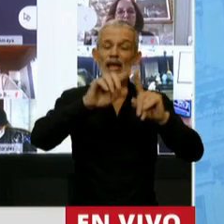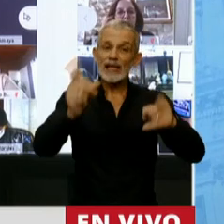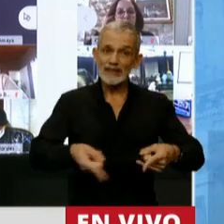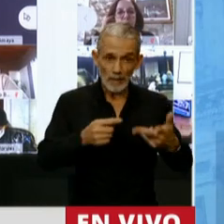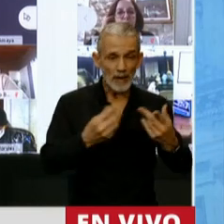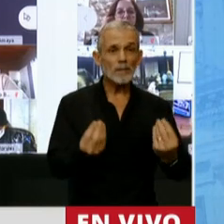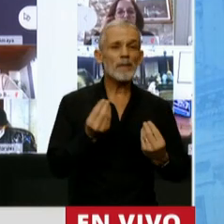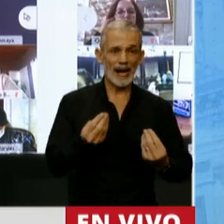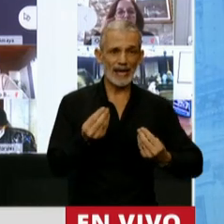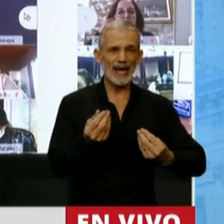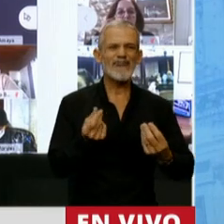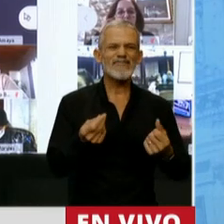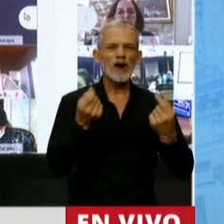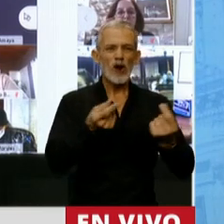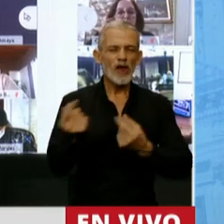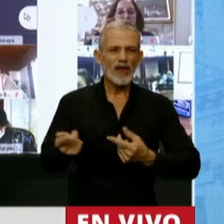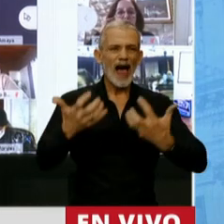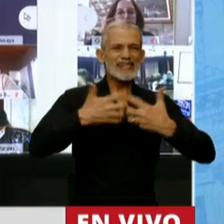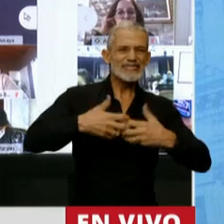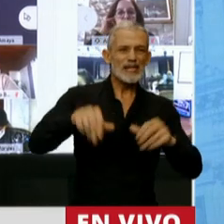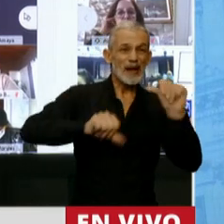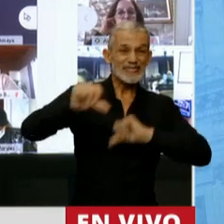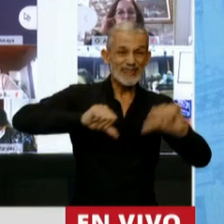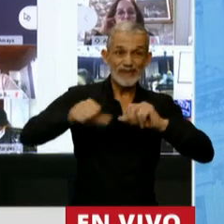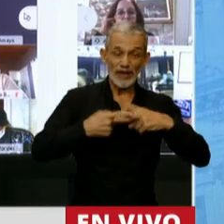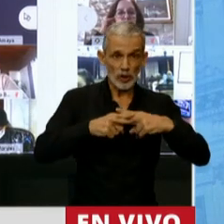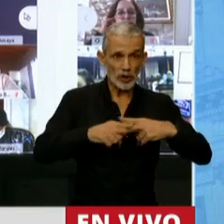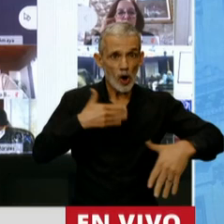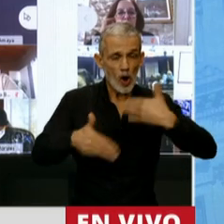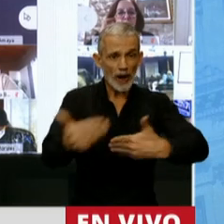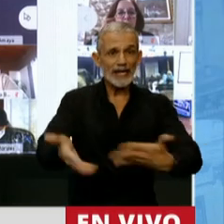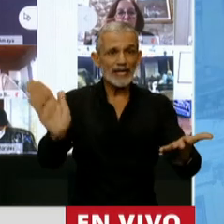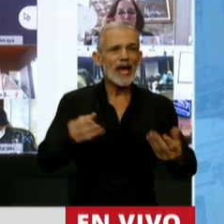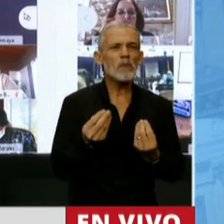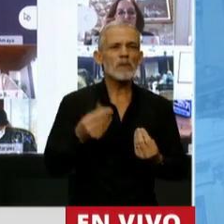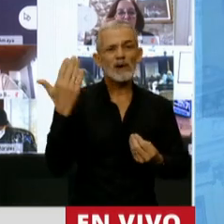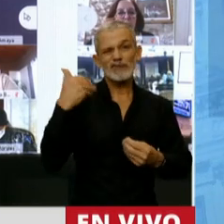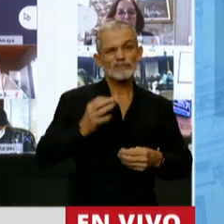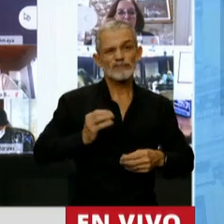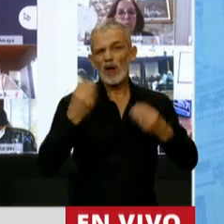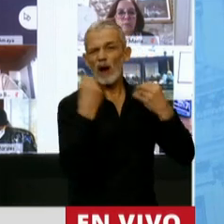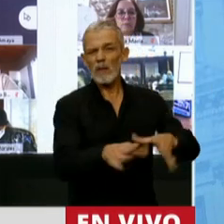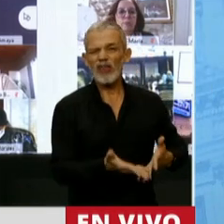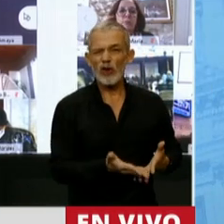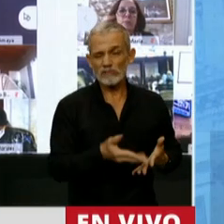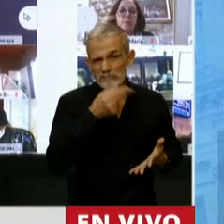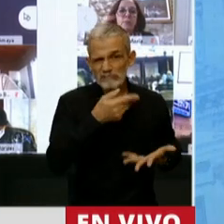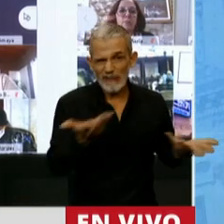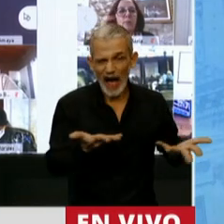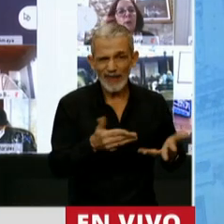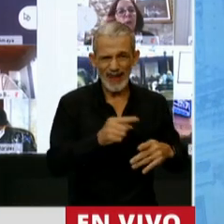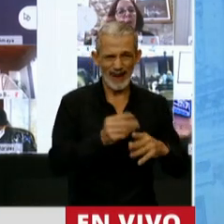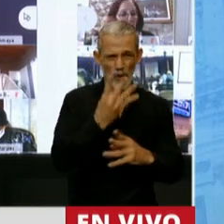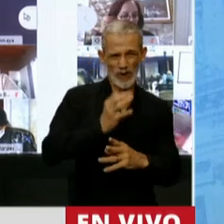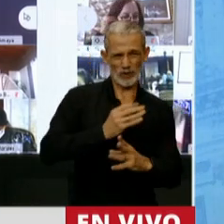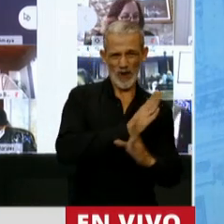trabajar para recuperar el valor de nuestro sistema científico tecnológico tras el abandono que registramos en el periodo